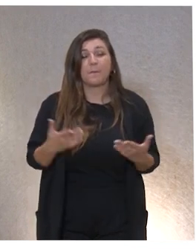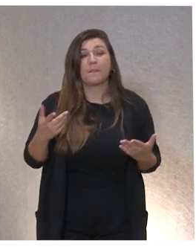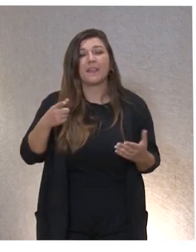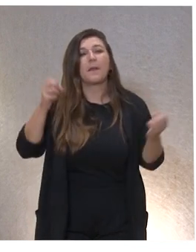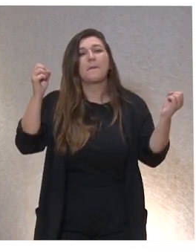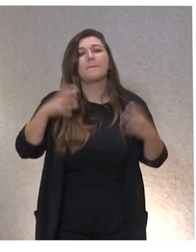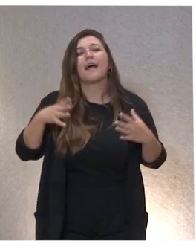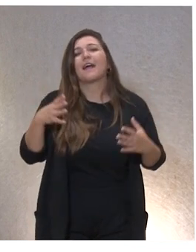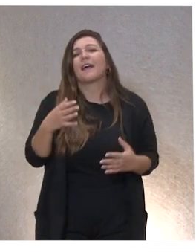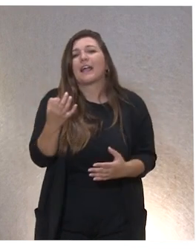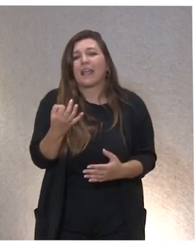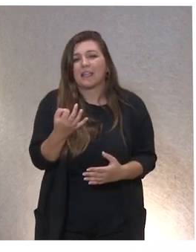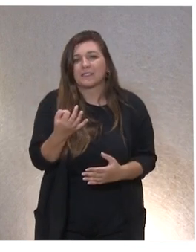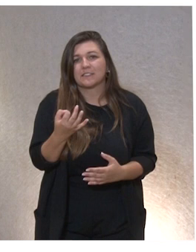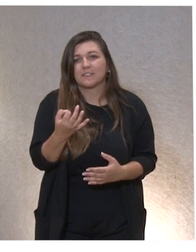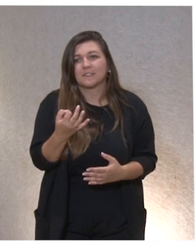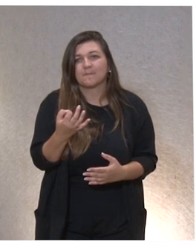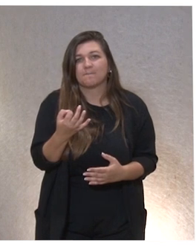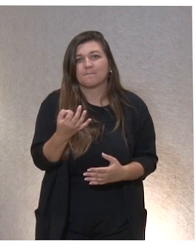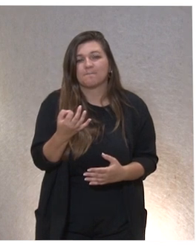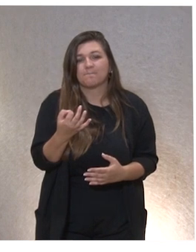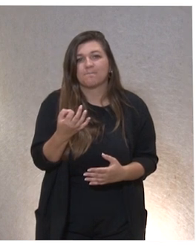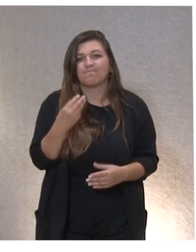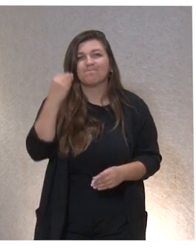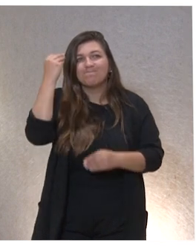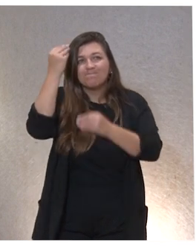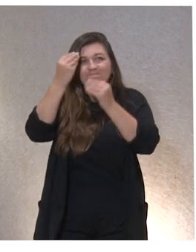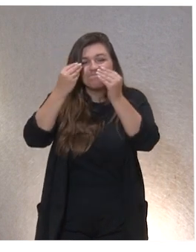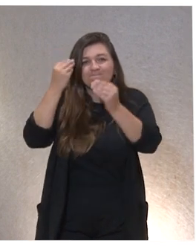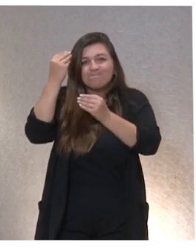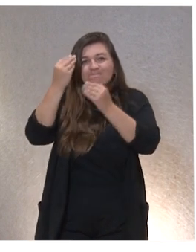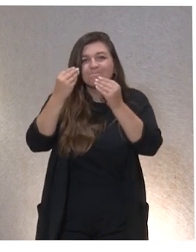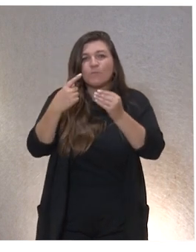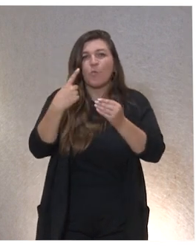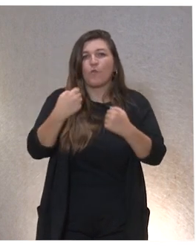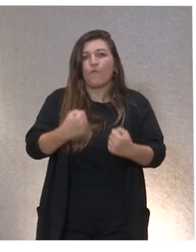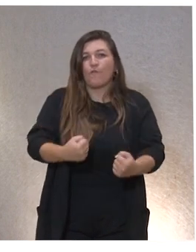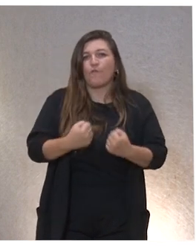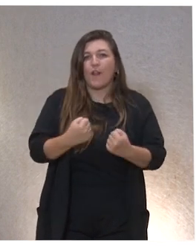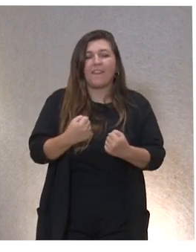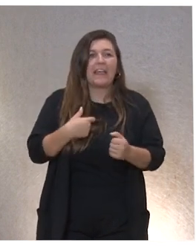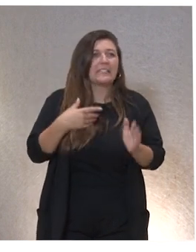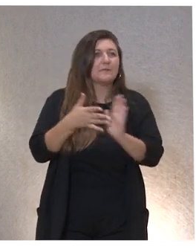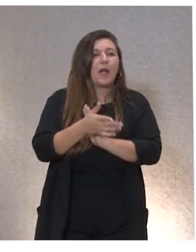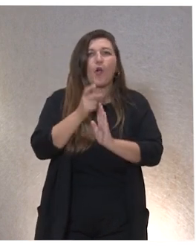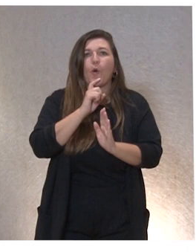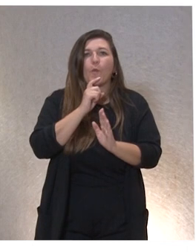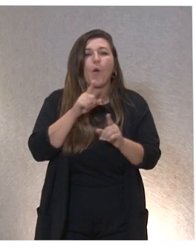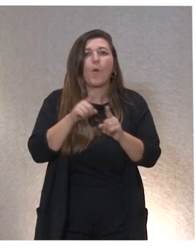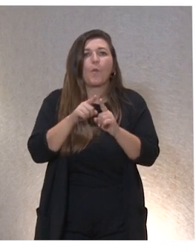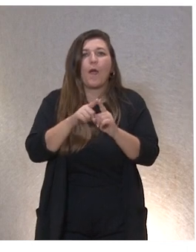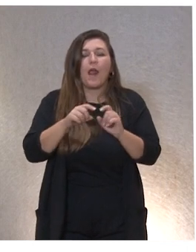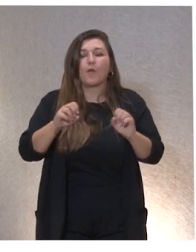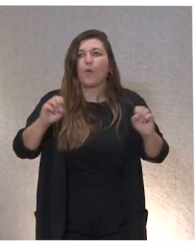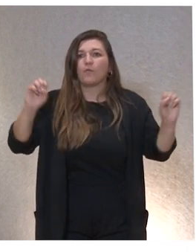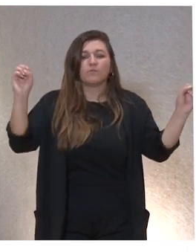mágico tiene una... Este cuestionamiento tiene una potencia, como os digo yo, como si fuese una revelación, ¿no?